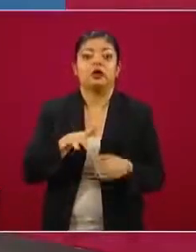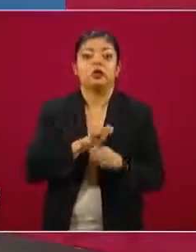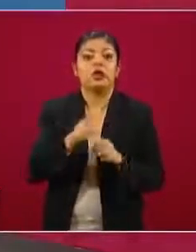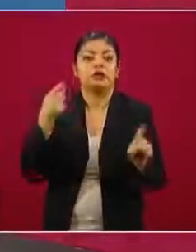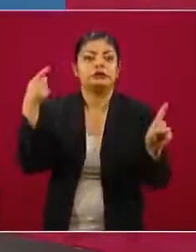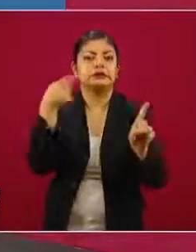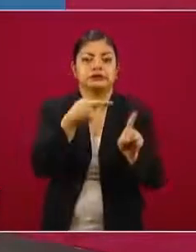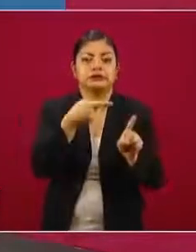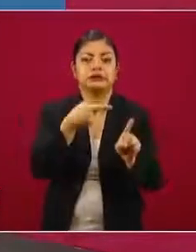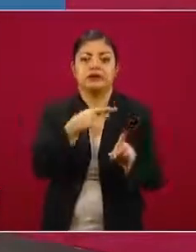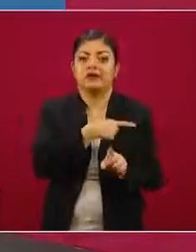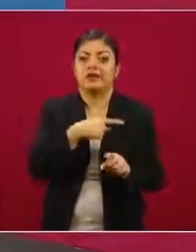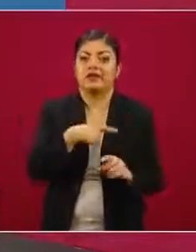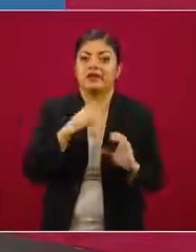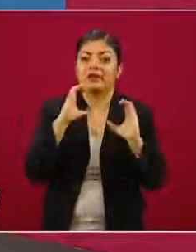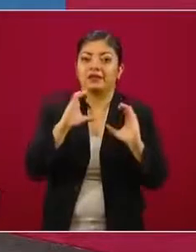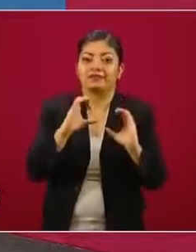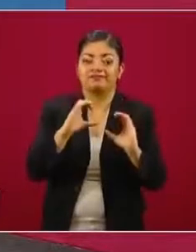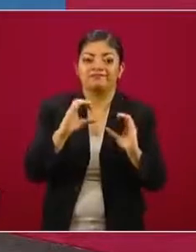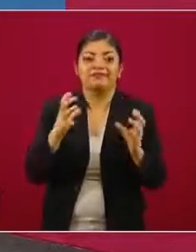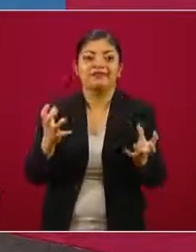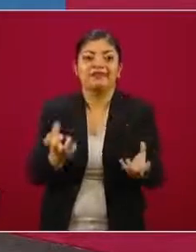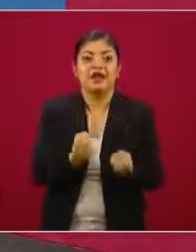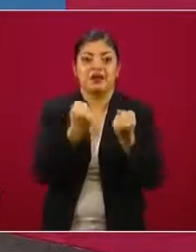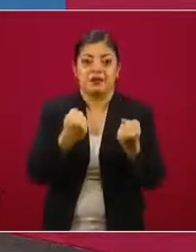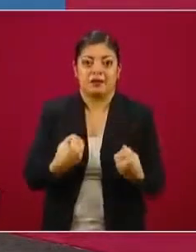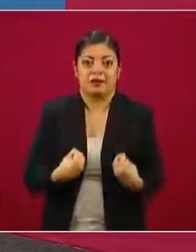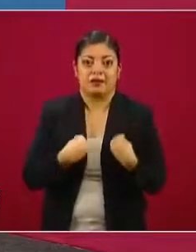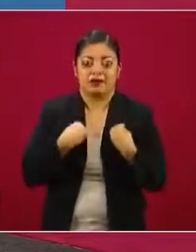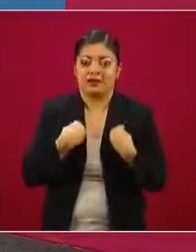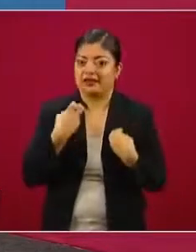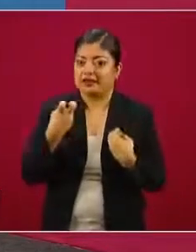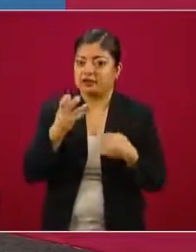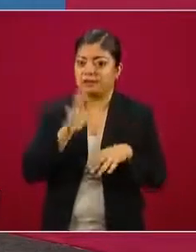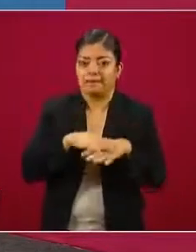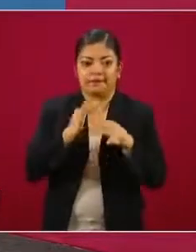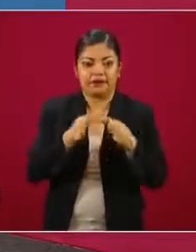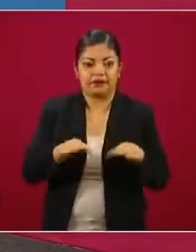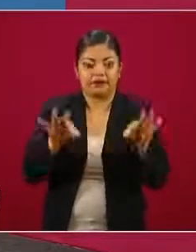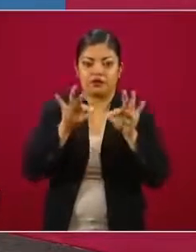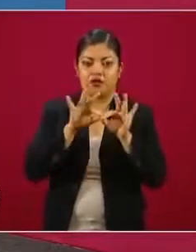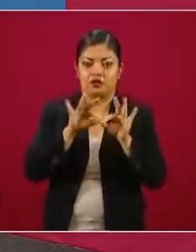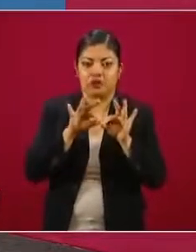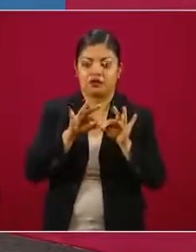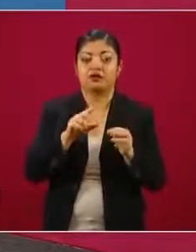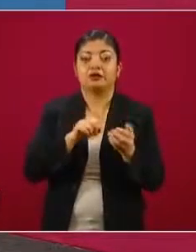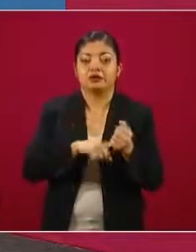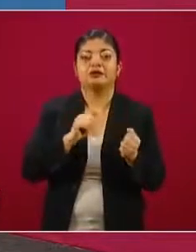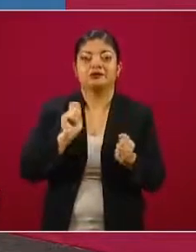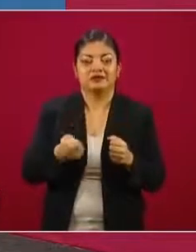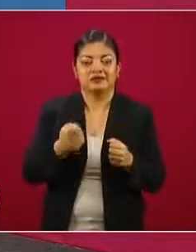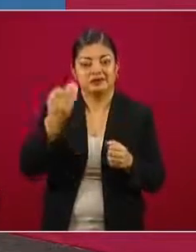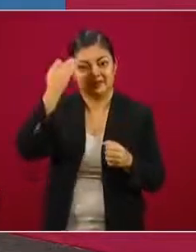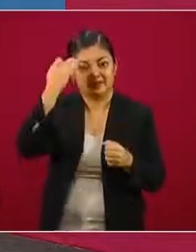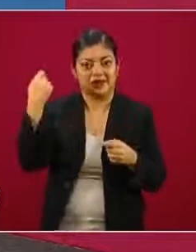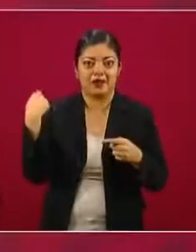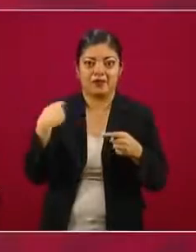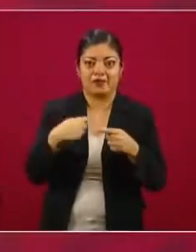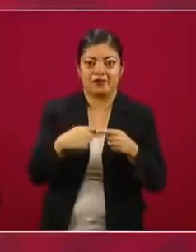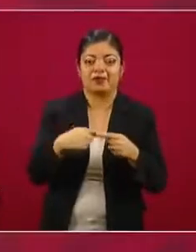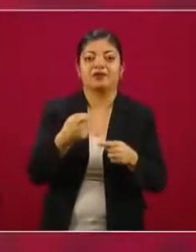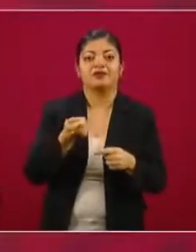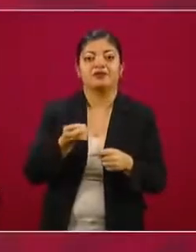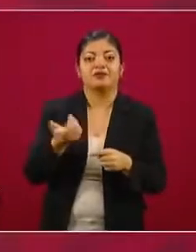eso es lo más importante, es lo fundamental. Lo ha sido durante la Jornada Nacional de Sana Distancia